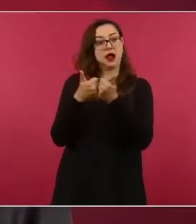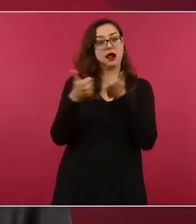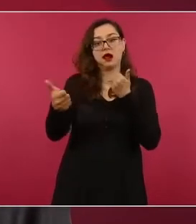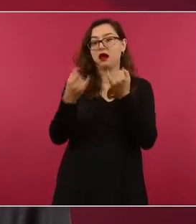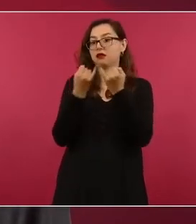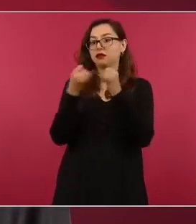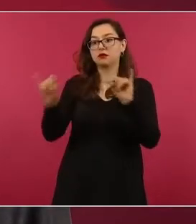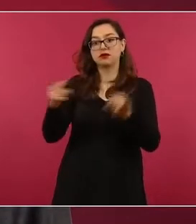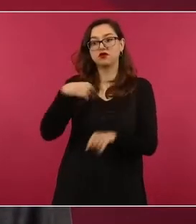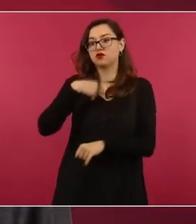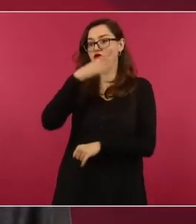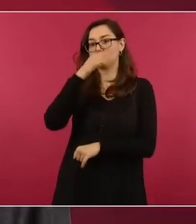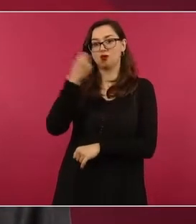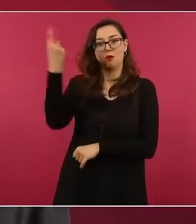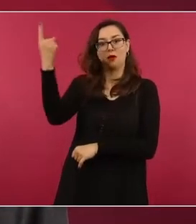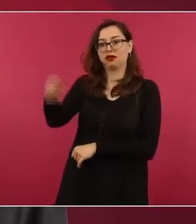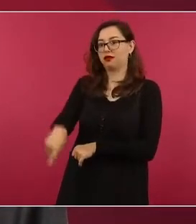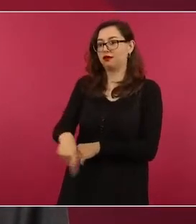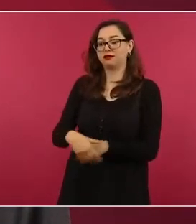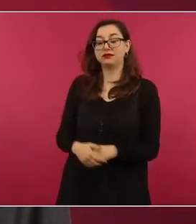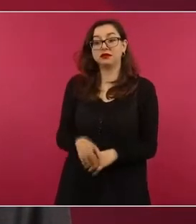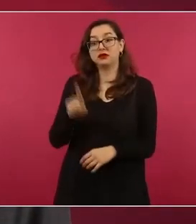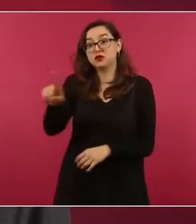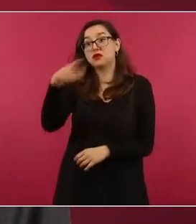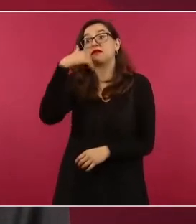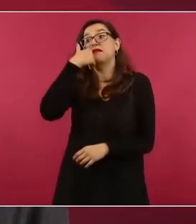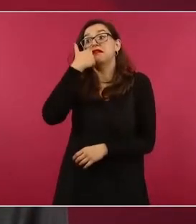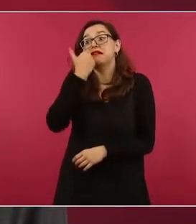lo que se está haciendo.